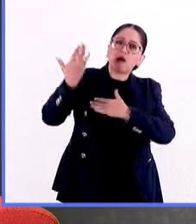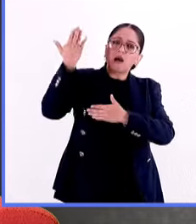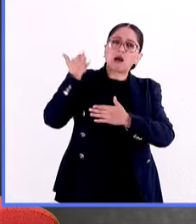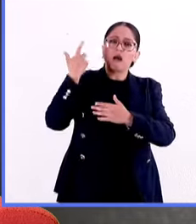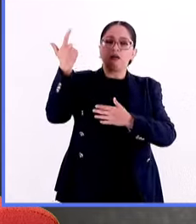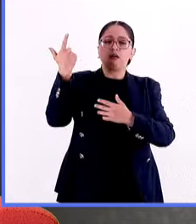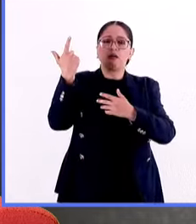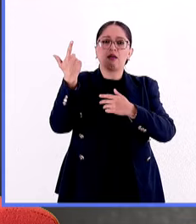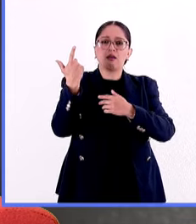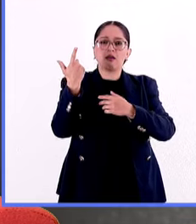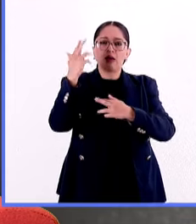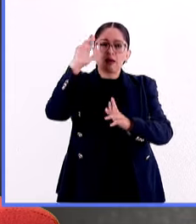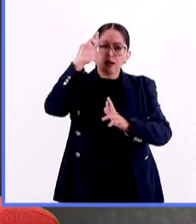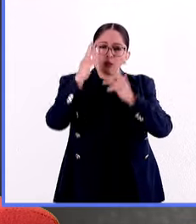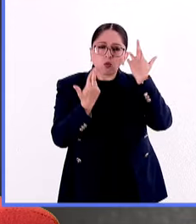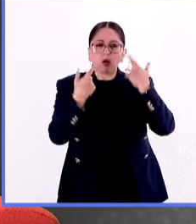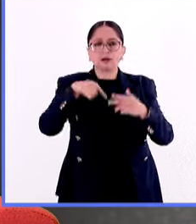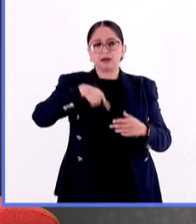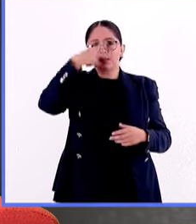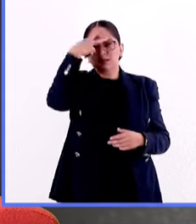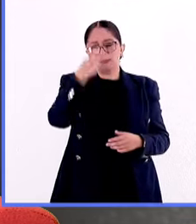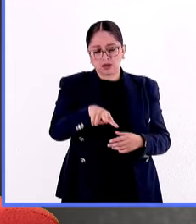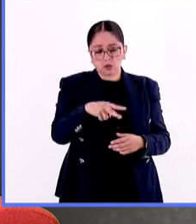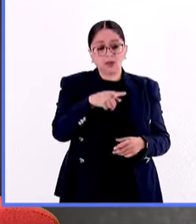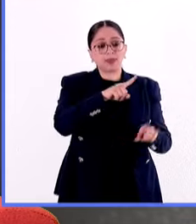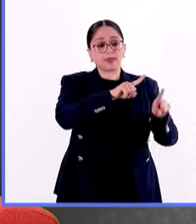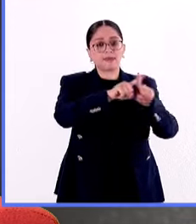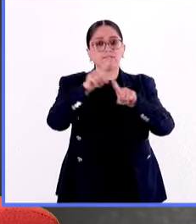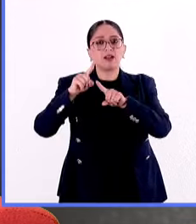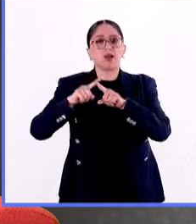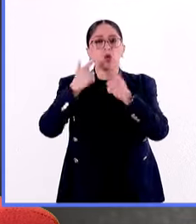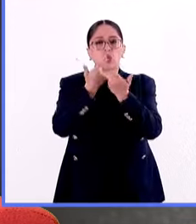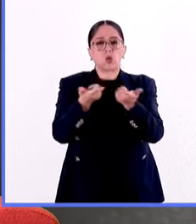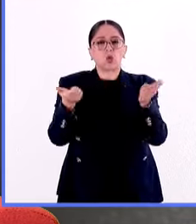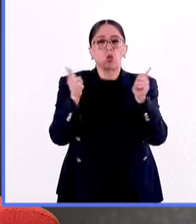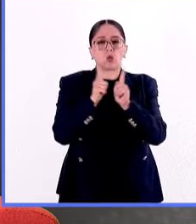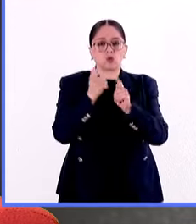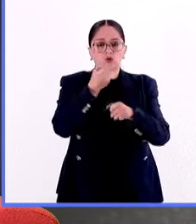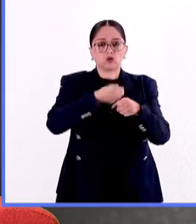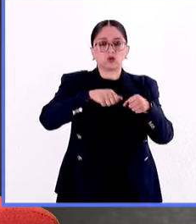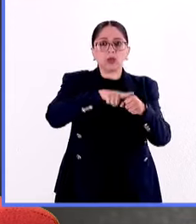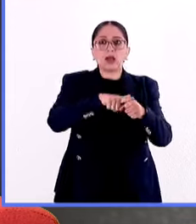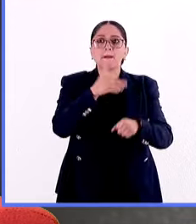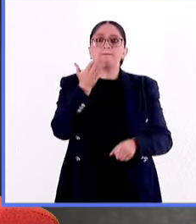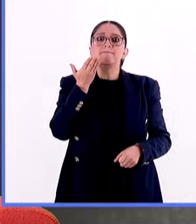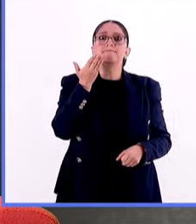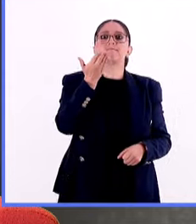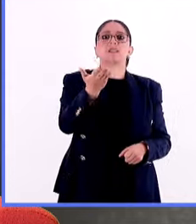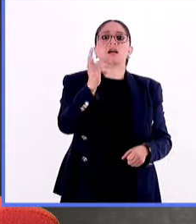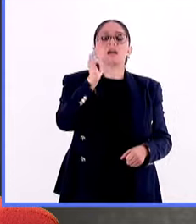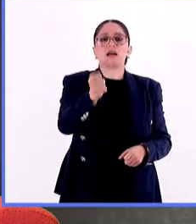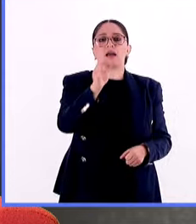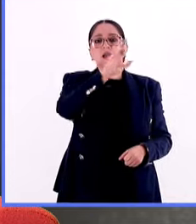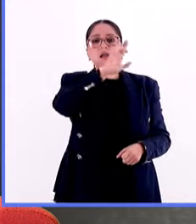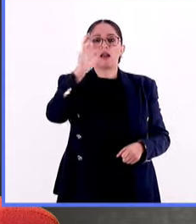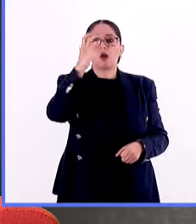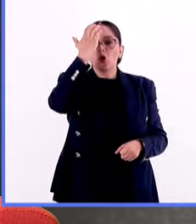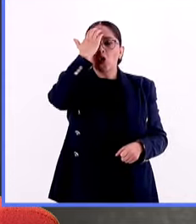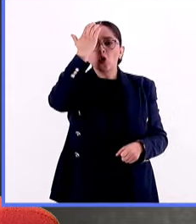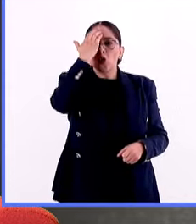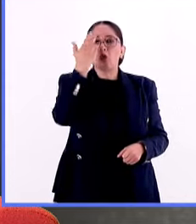mexicana, en la que participaron muchos grupos sociales que exigían y demandaban el reconocimiento de derechos